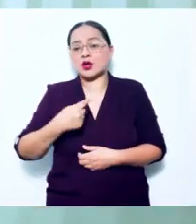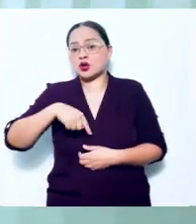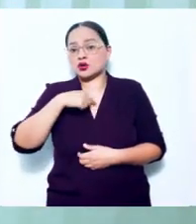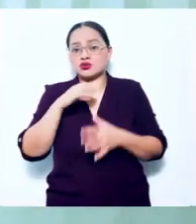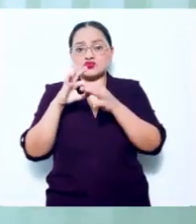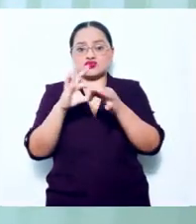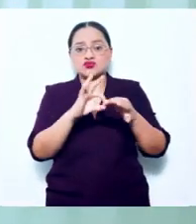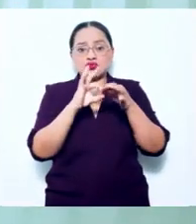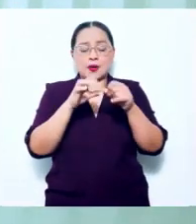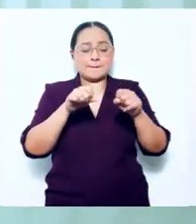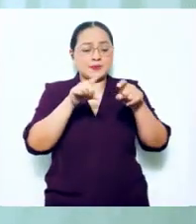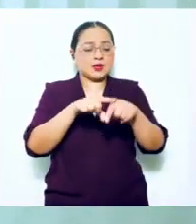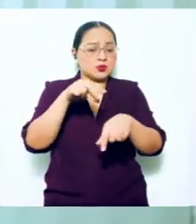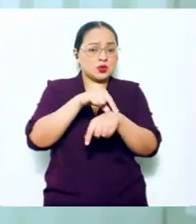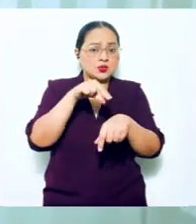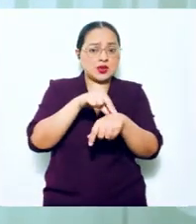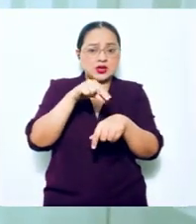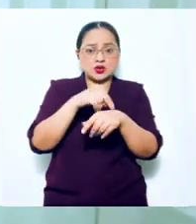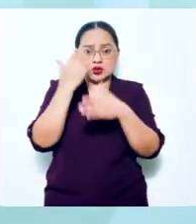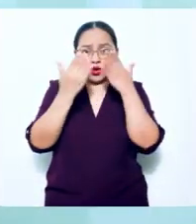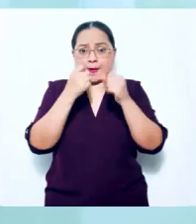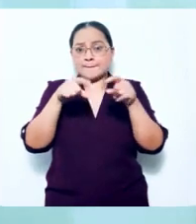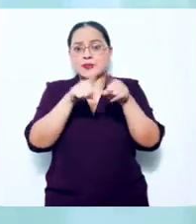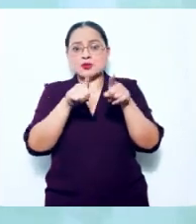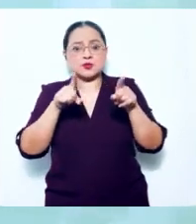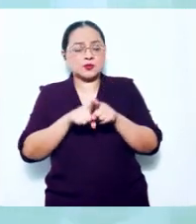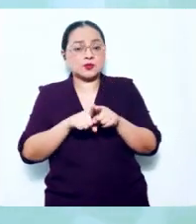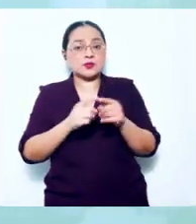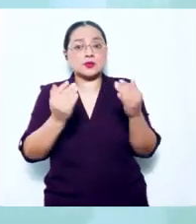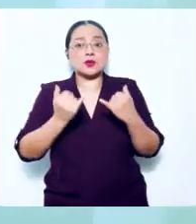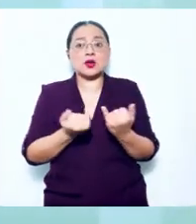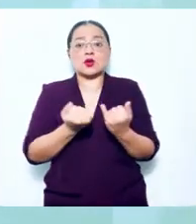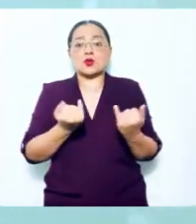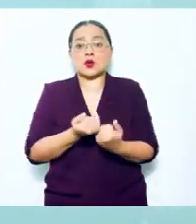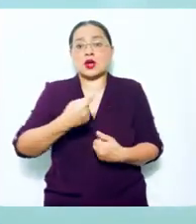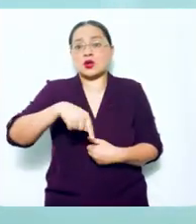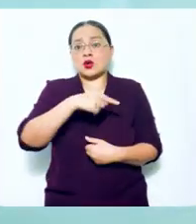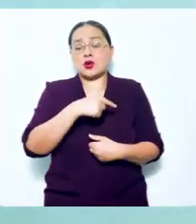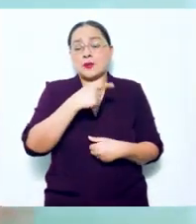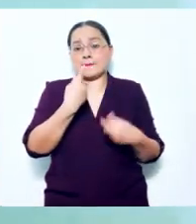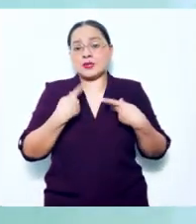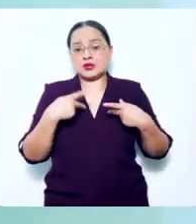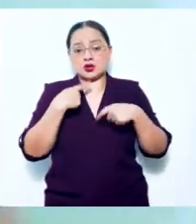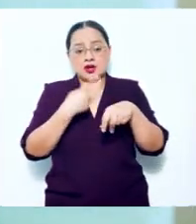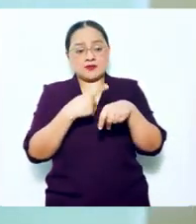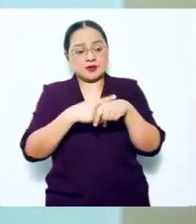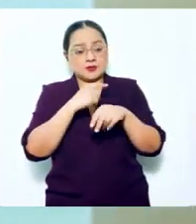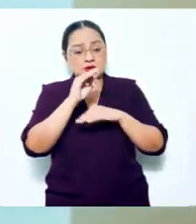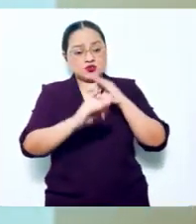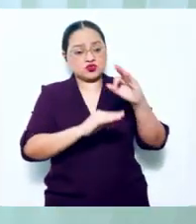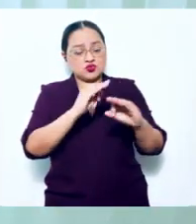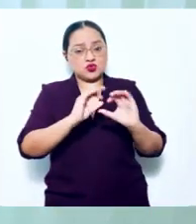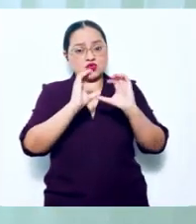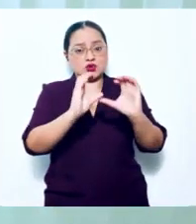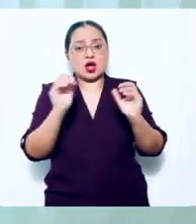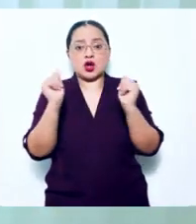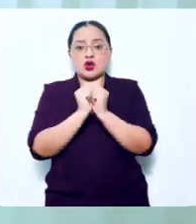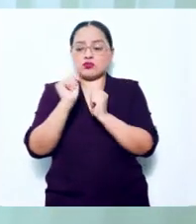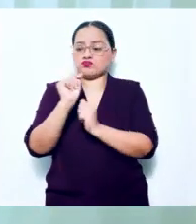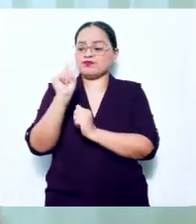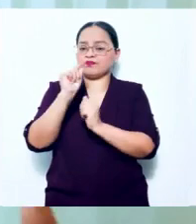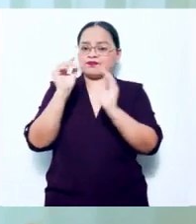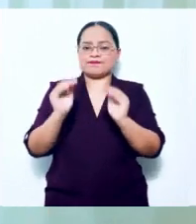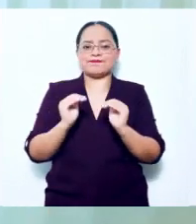Pues unificar los criterios de los médicos, hacerlos más fraternos y, sobre todo, cuidar a nuestros pacientes con un clúster de la